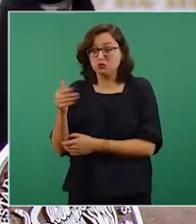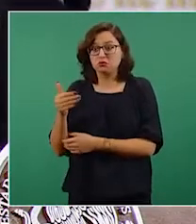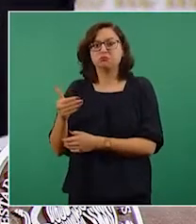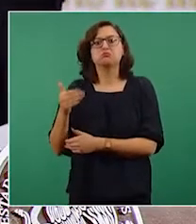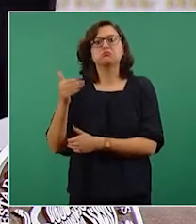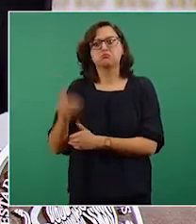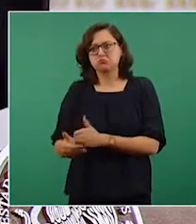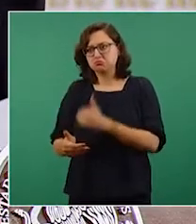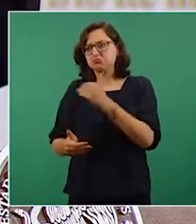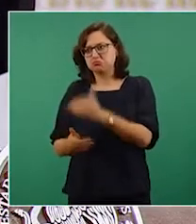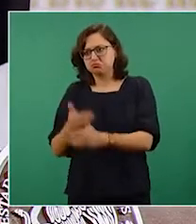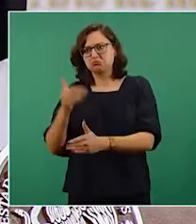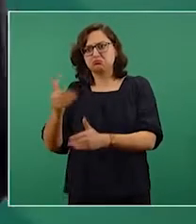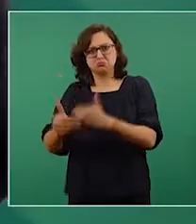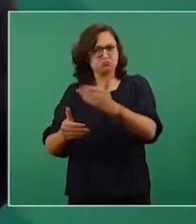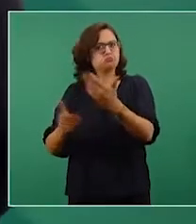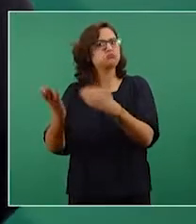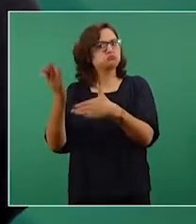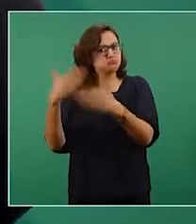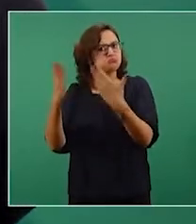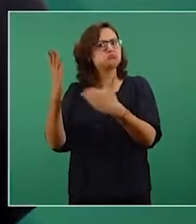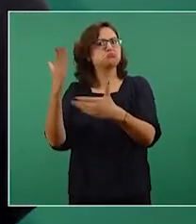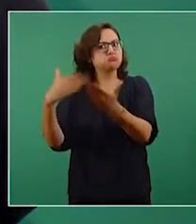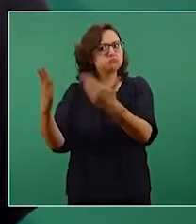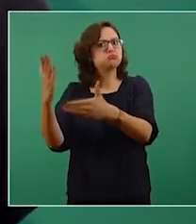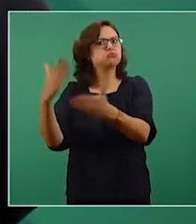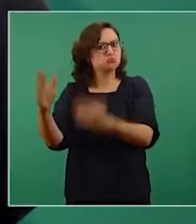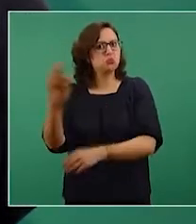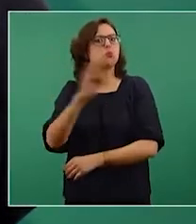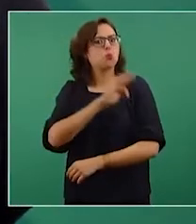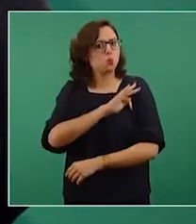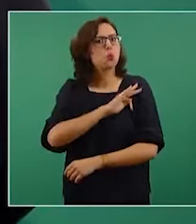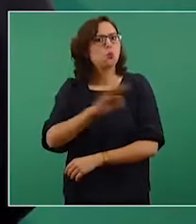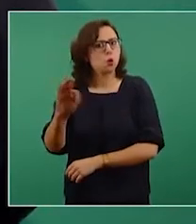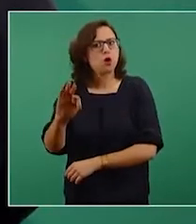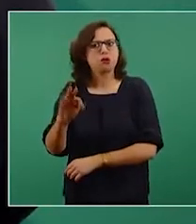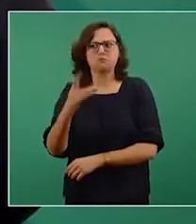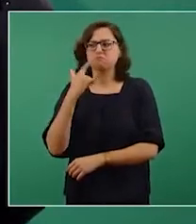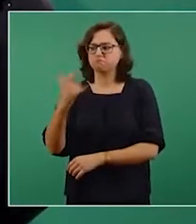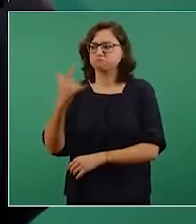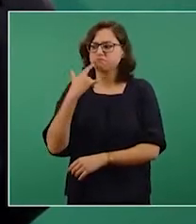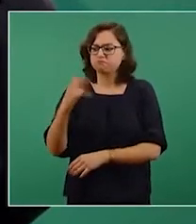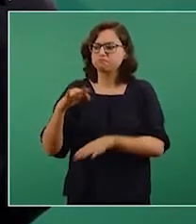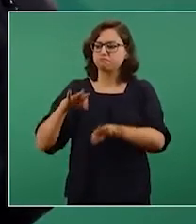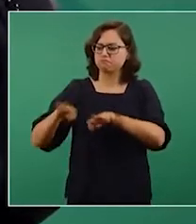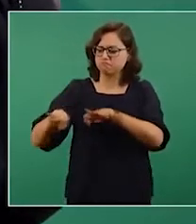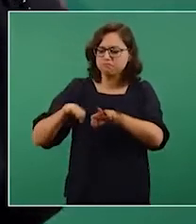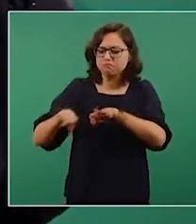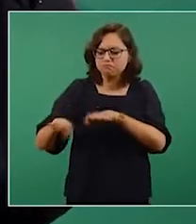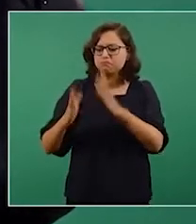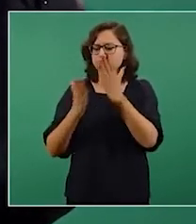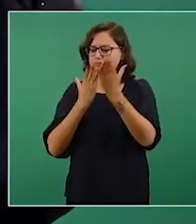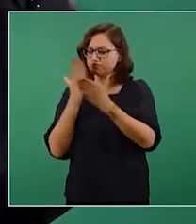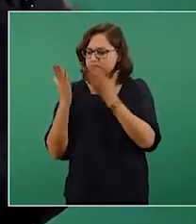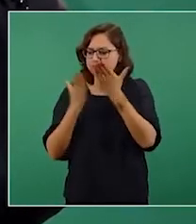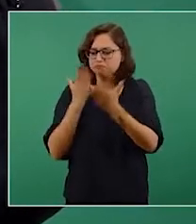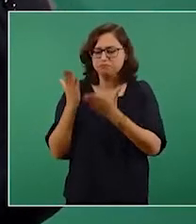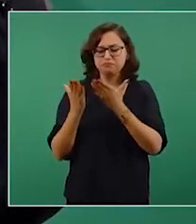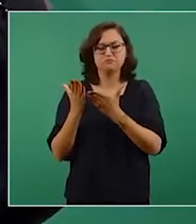progresando y saliendo adelante con su trabajo, con su esfuerzo, con su estudio,